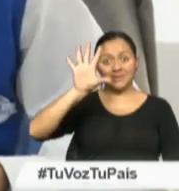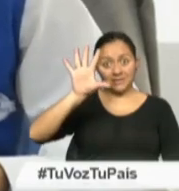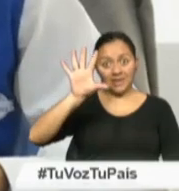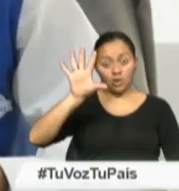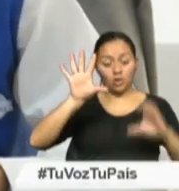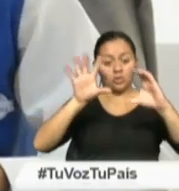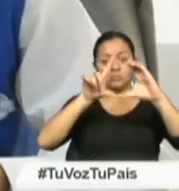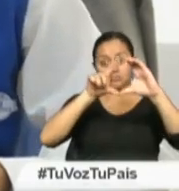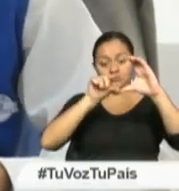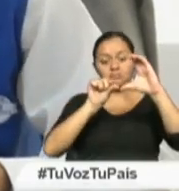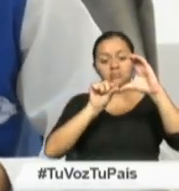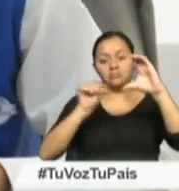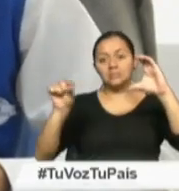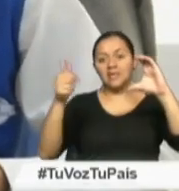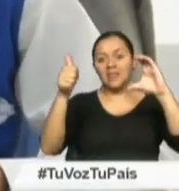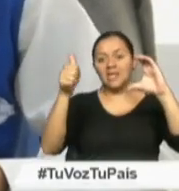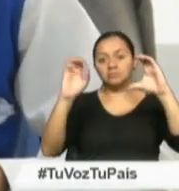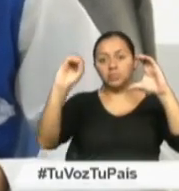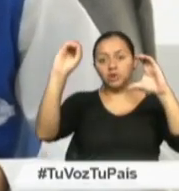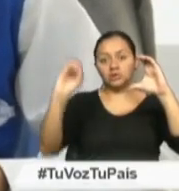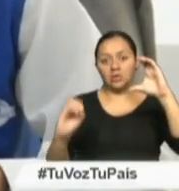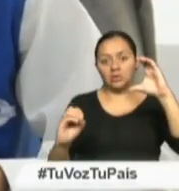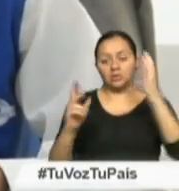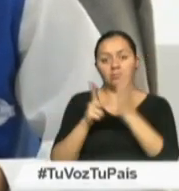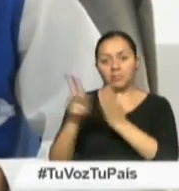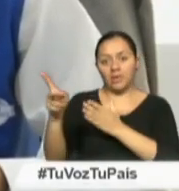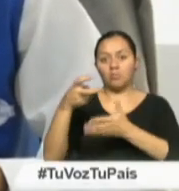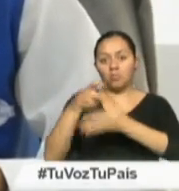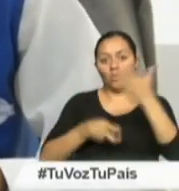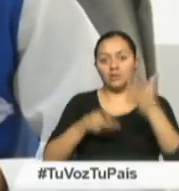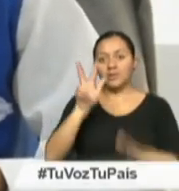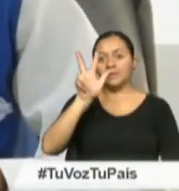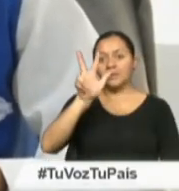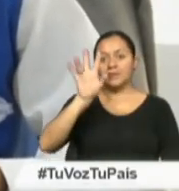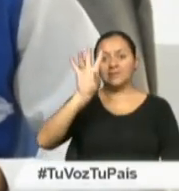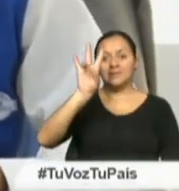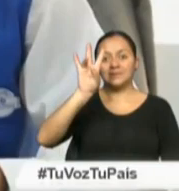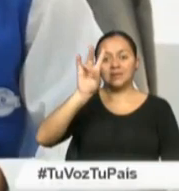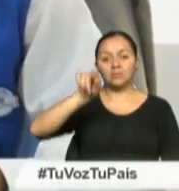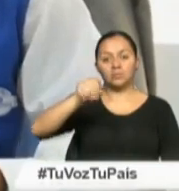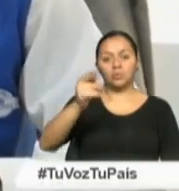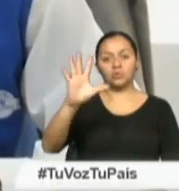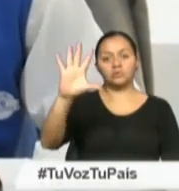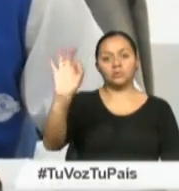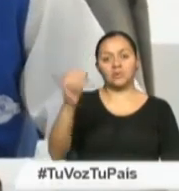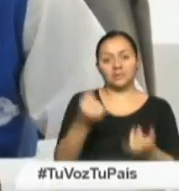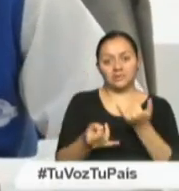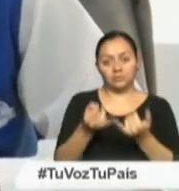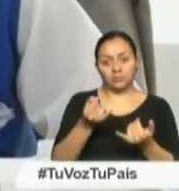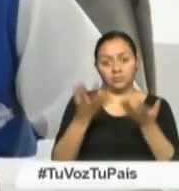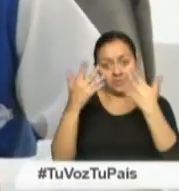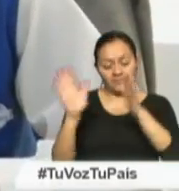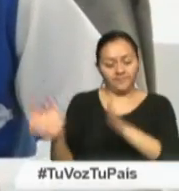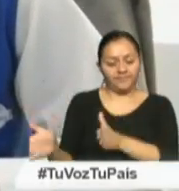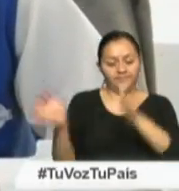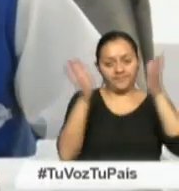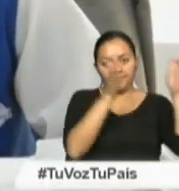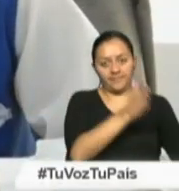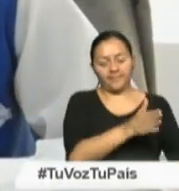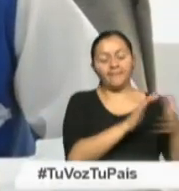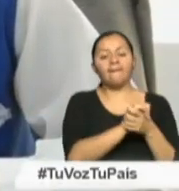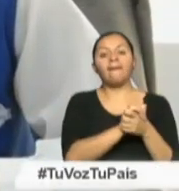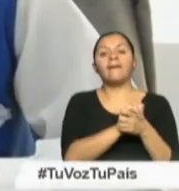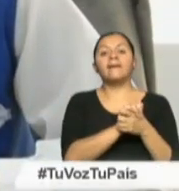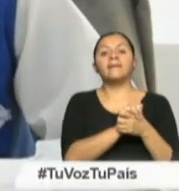375 dólares. Entonces el 10% será una multa de 37 dólares con 50 centavos. Y fíjate,